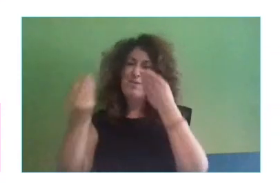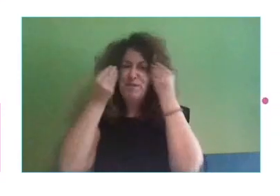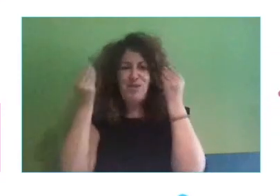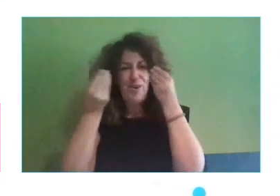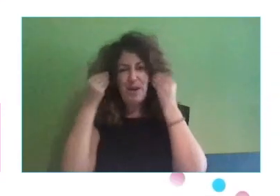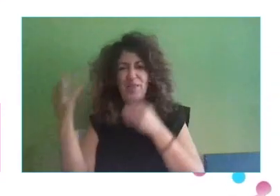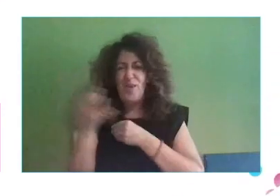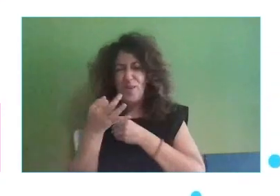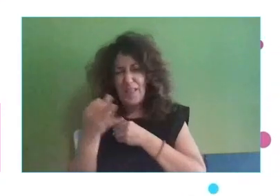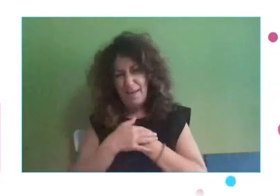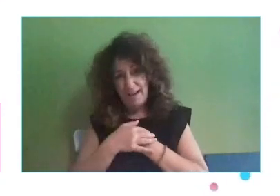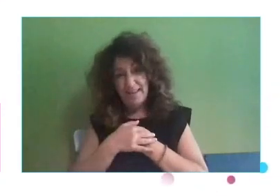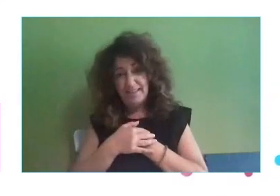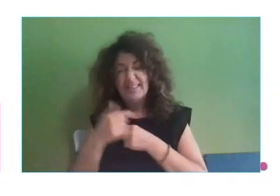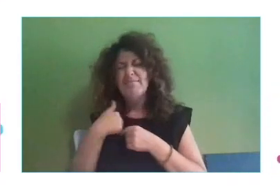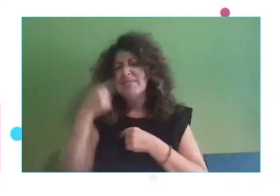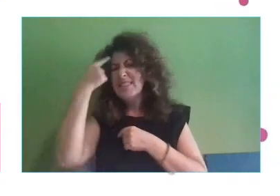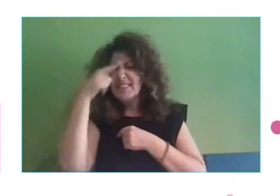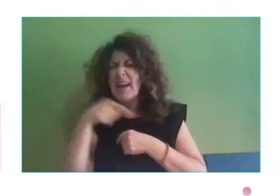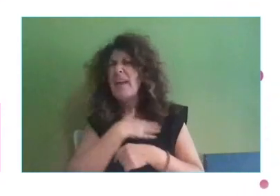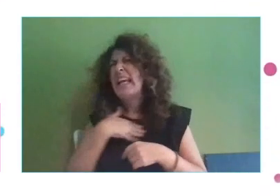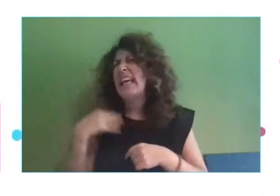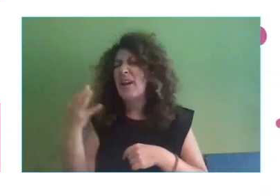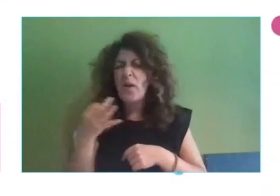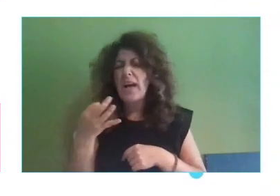encontrarlo en cada momento.